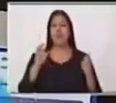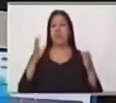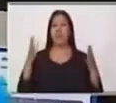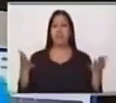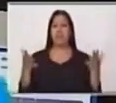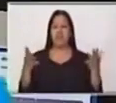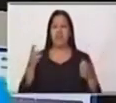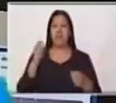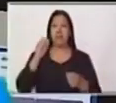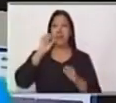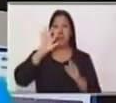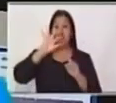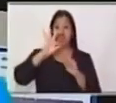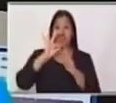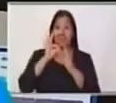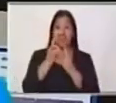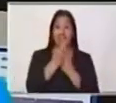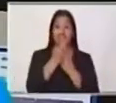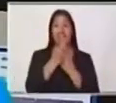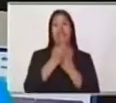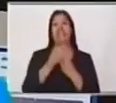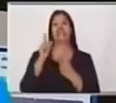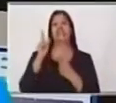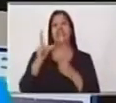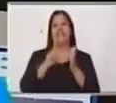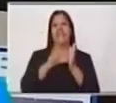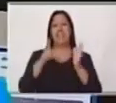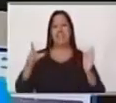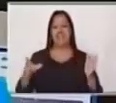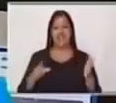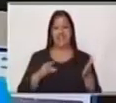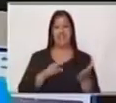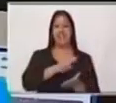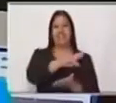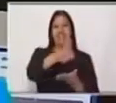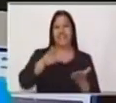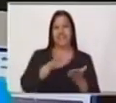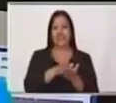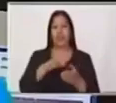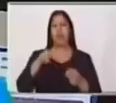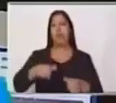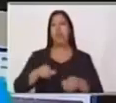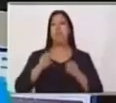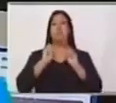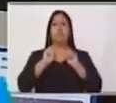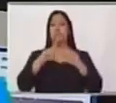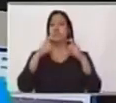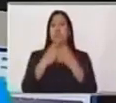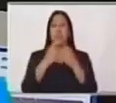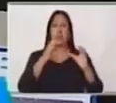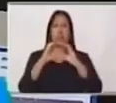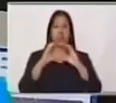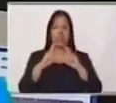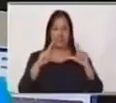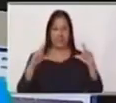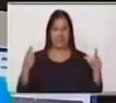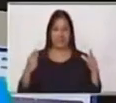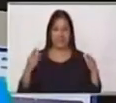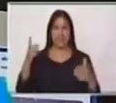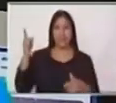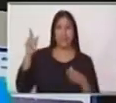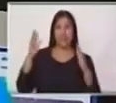Tradiciones Literarias Regionales del Área de Comunicación y Lenguaje. Si en casa hay alguna persona con